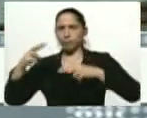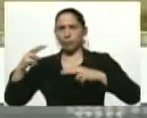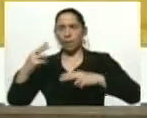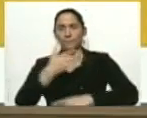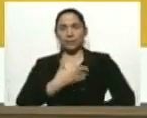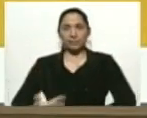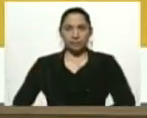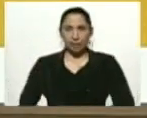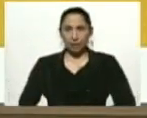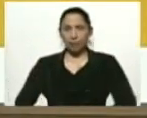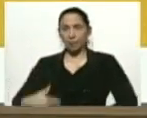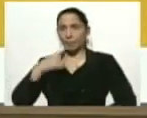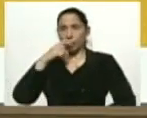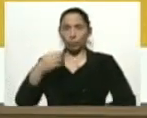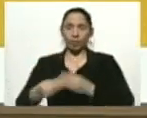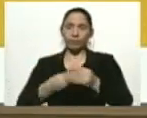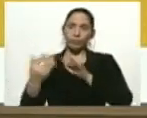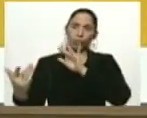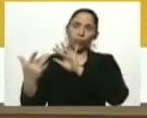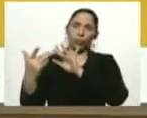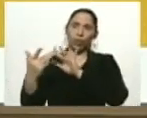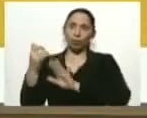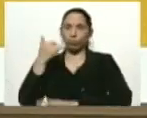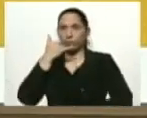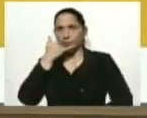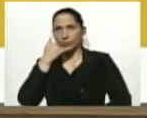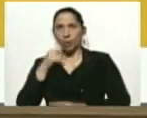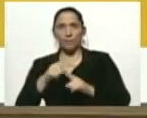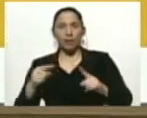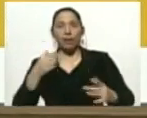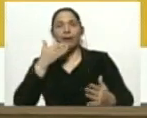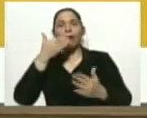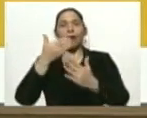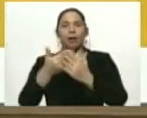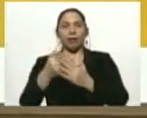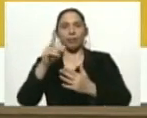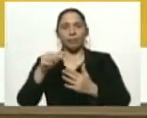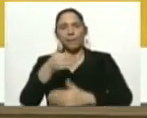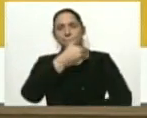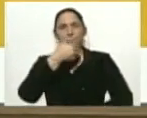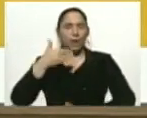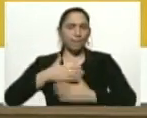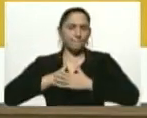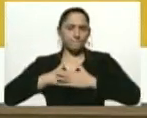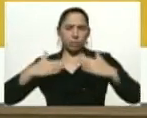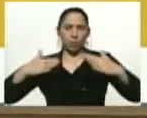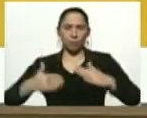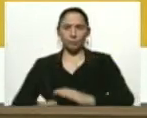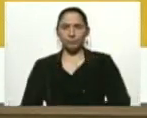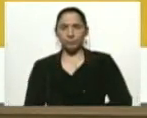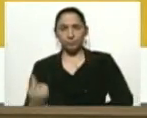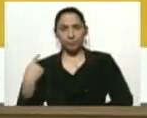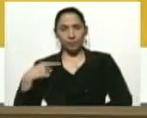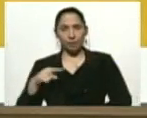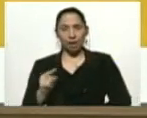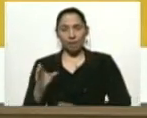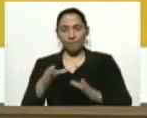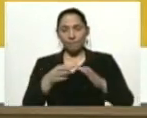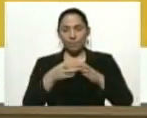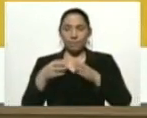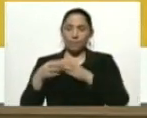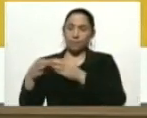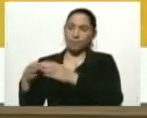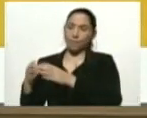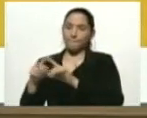Nicolás Maduro hizo un contacto telefónico para agradecer la mejor disposición que tienen estos sectores